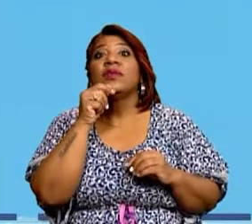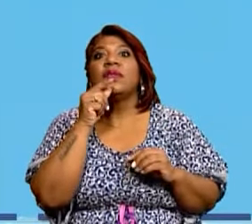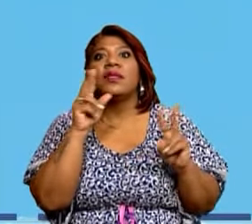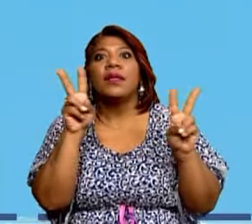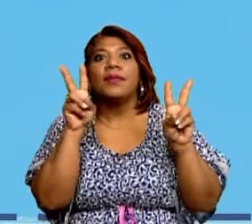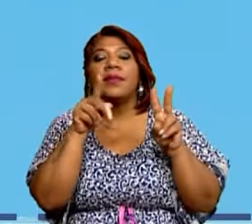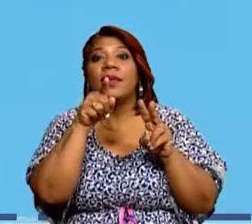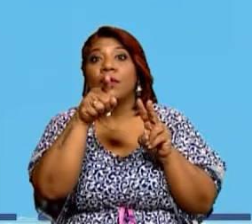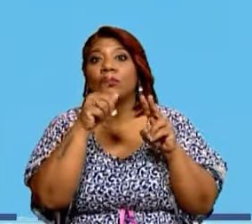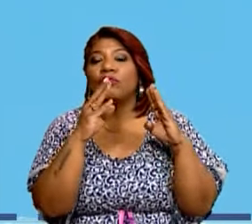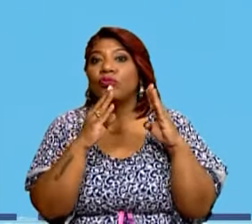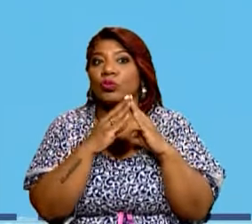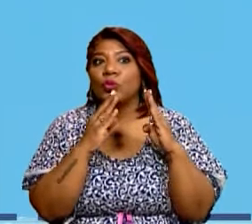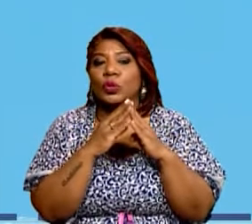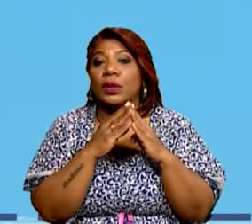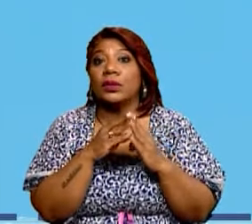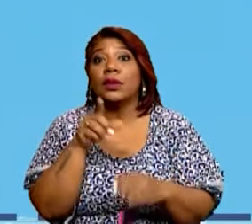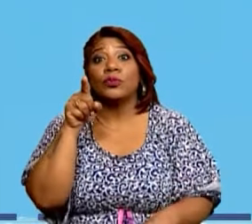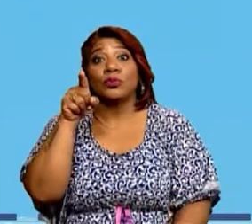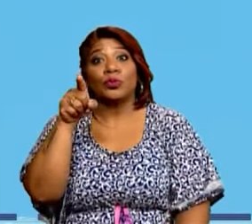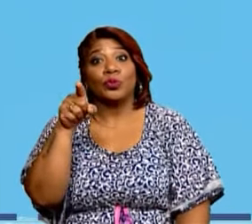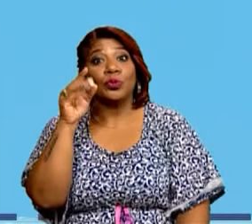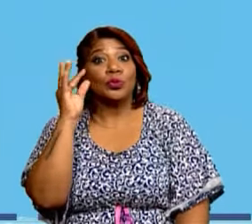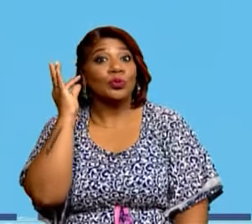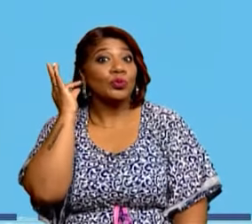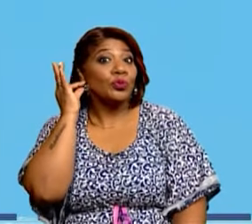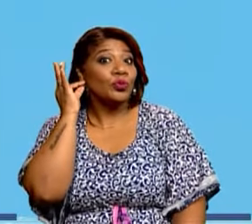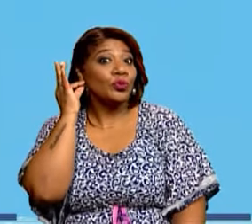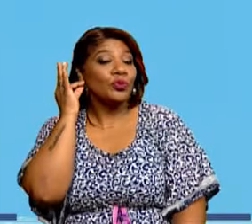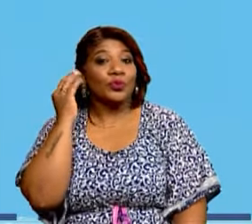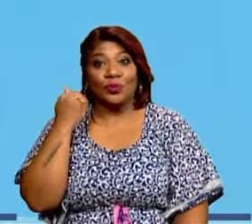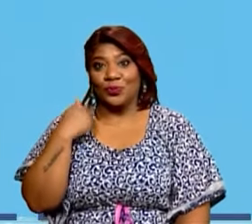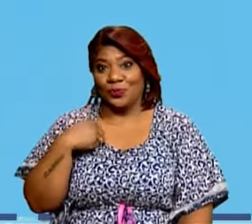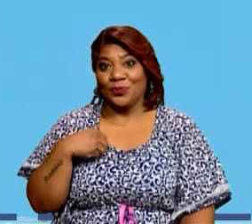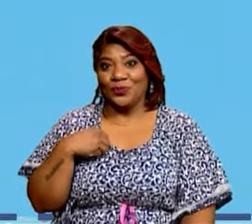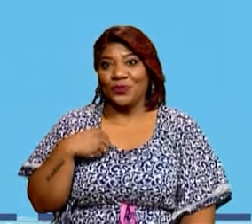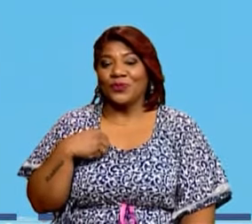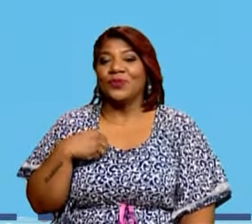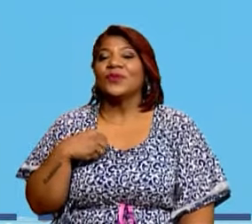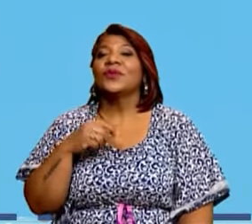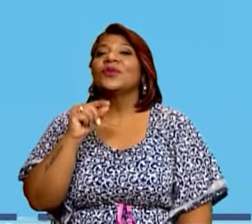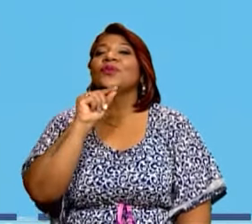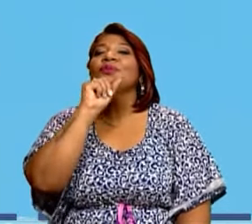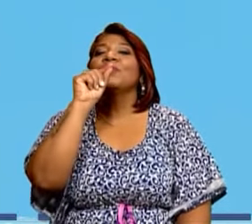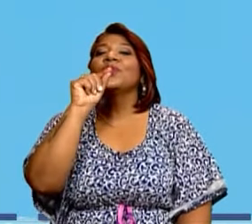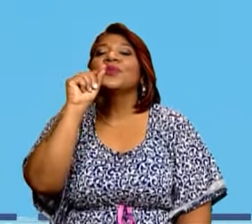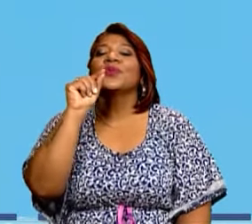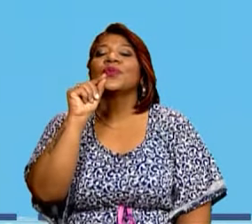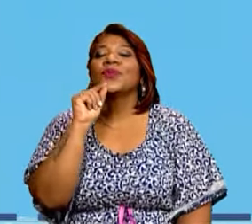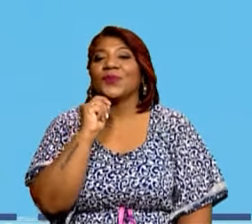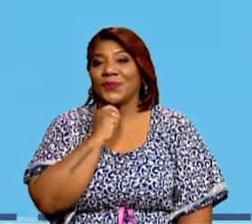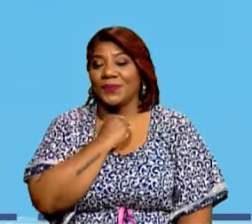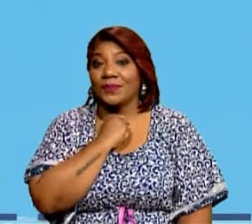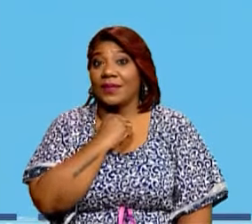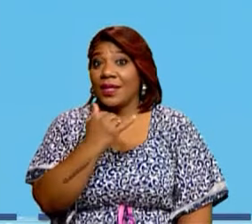las que tú vives. Estás tú, si eres niño o niña, vas a colocar un corazoncito donde dice yo.